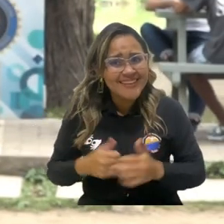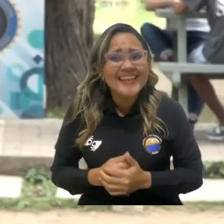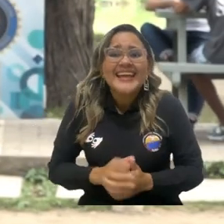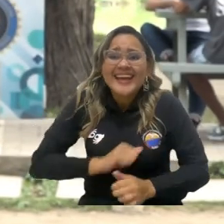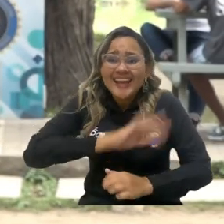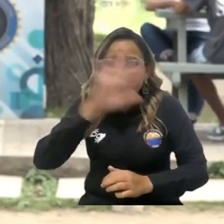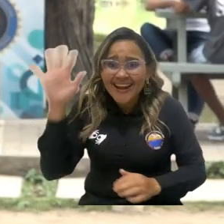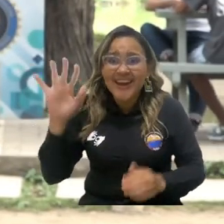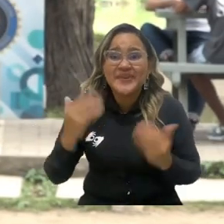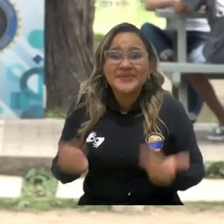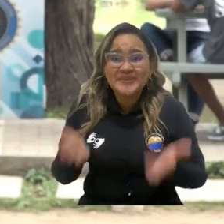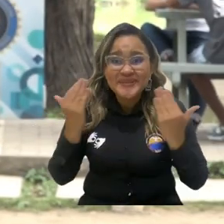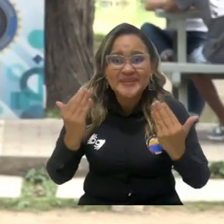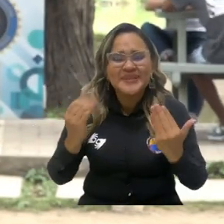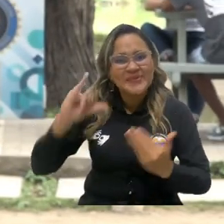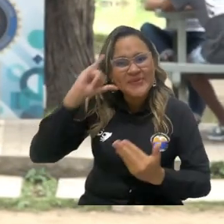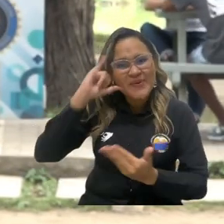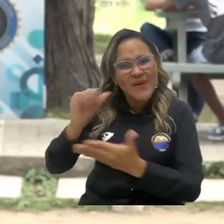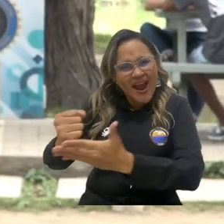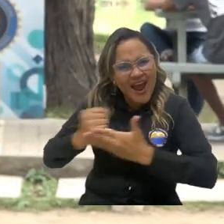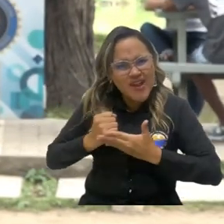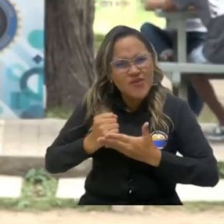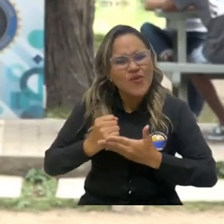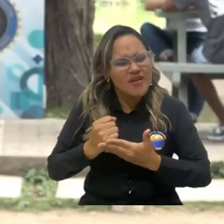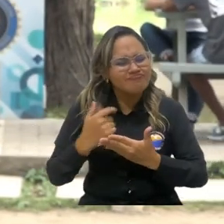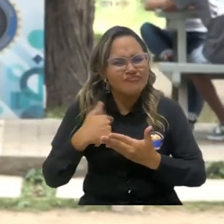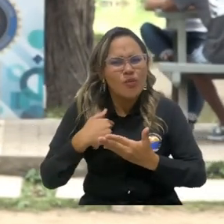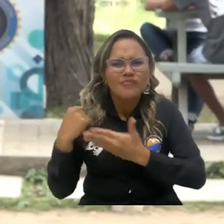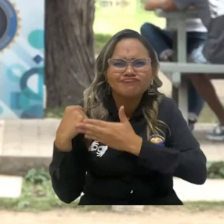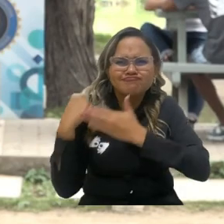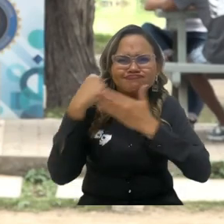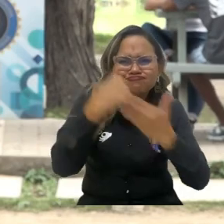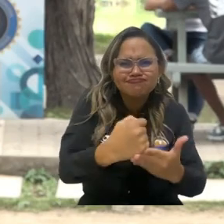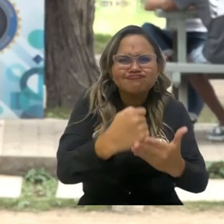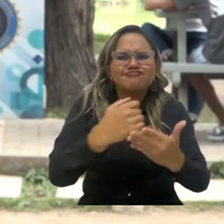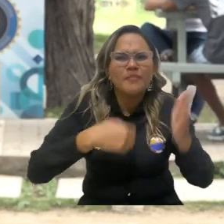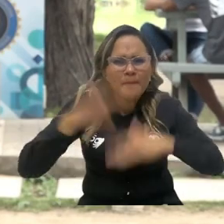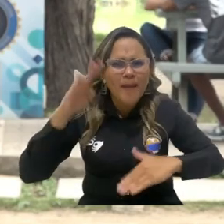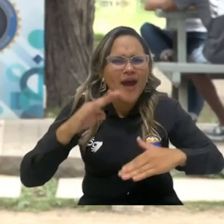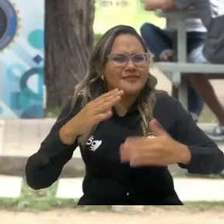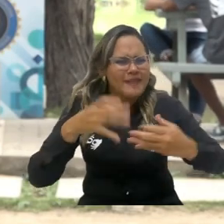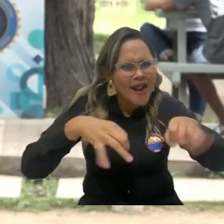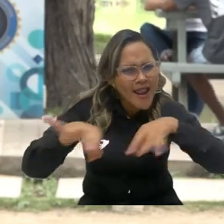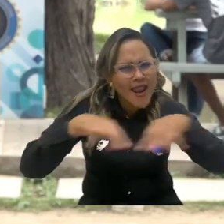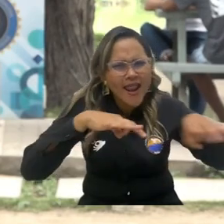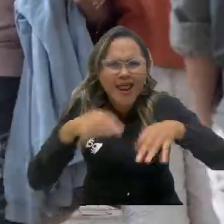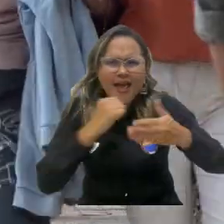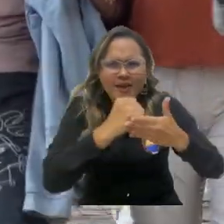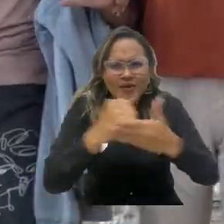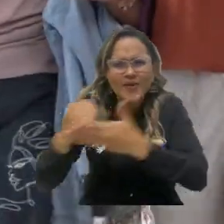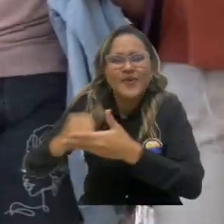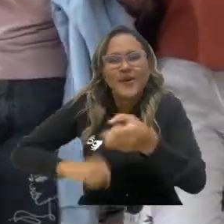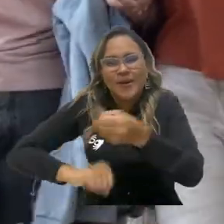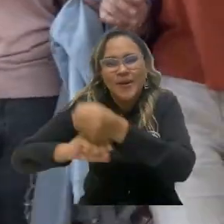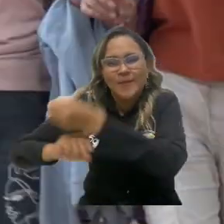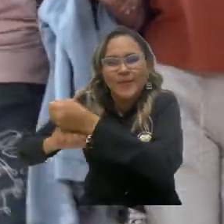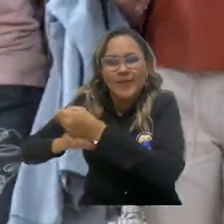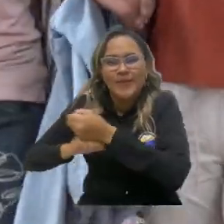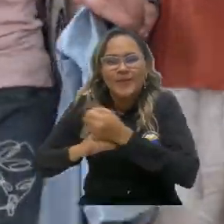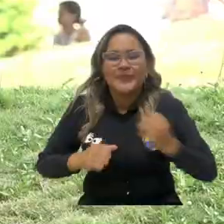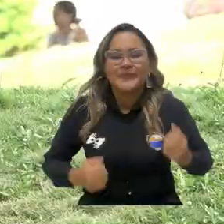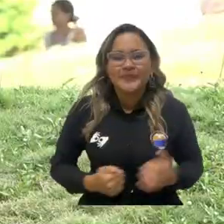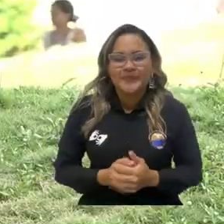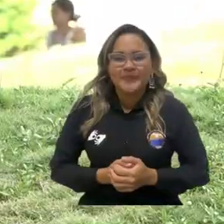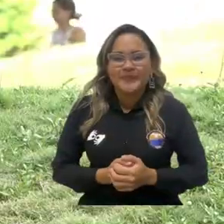oportunidad no solamente de transformar a otro ser humano, sino que ese ser humano también nos muestra a nosotros herramientas que requieren de nuestra propia transformación.